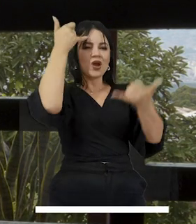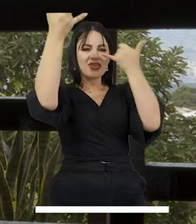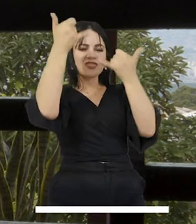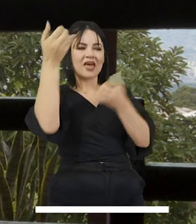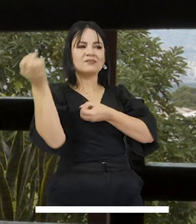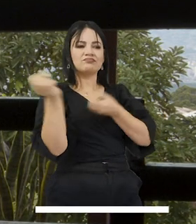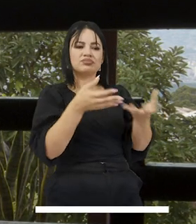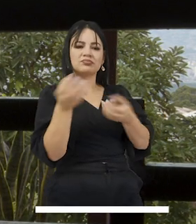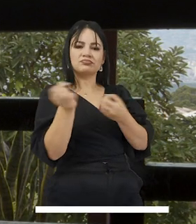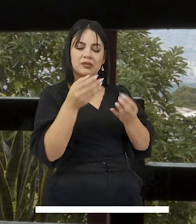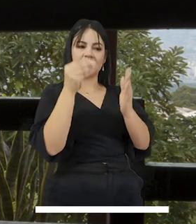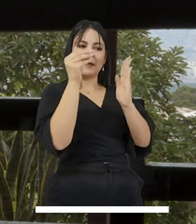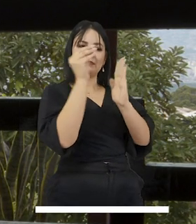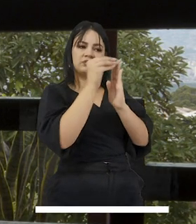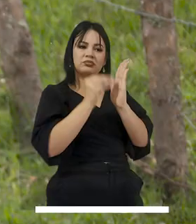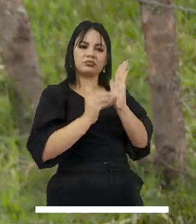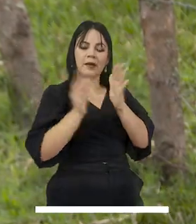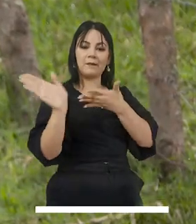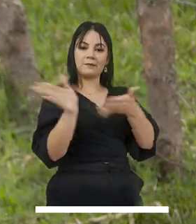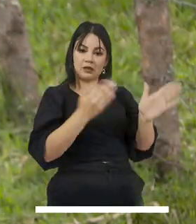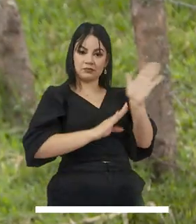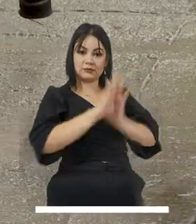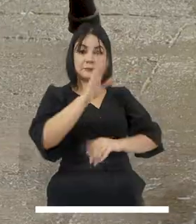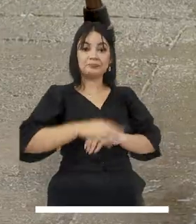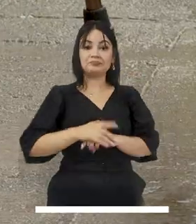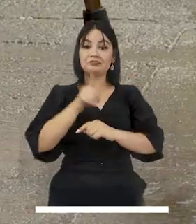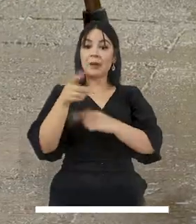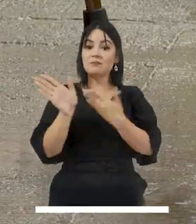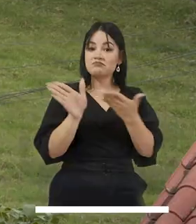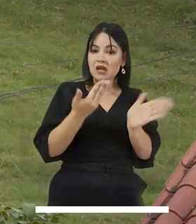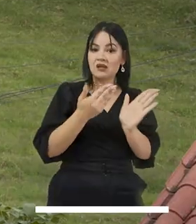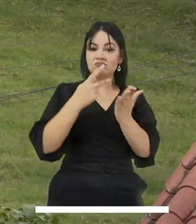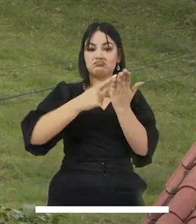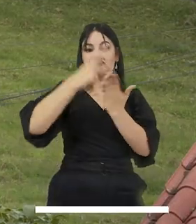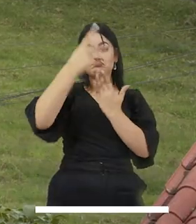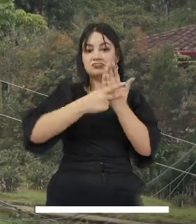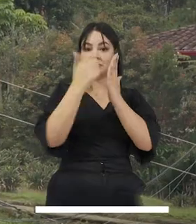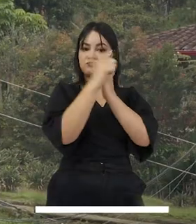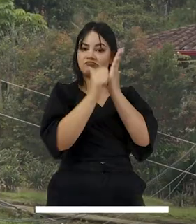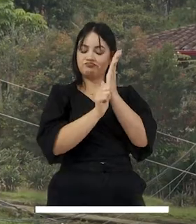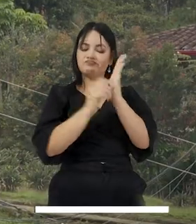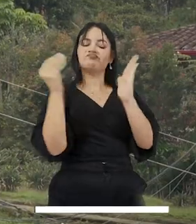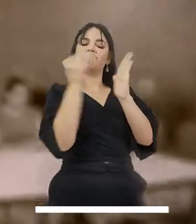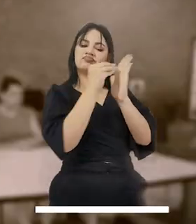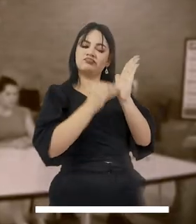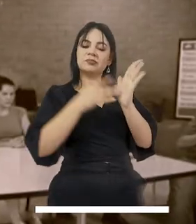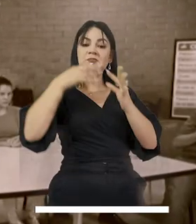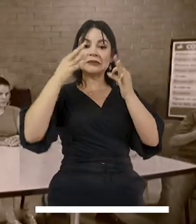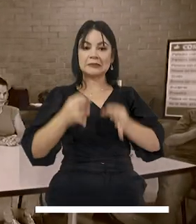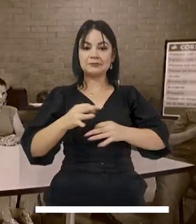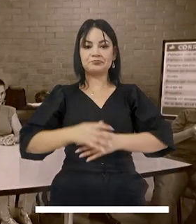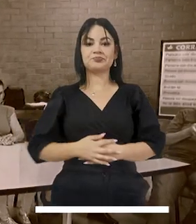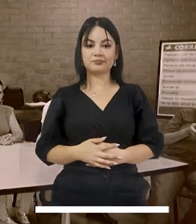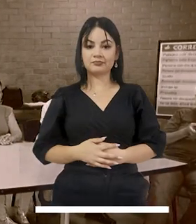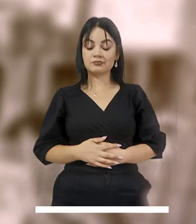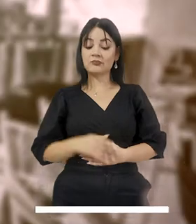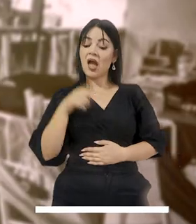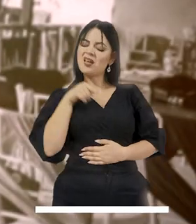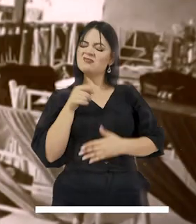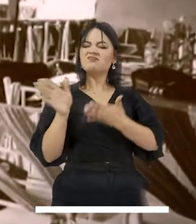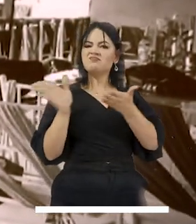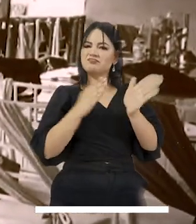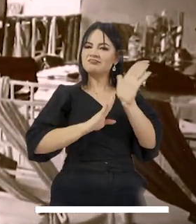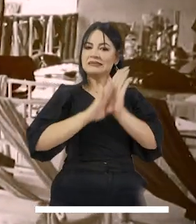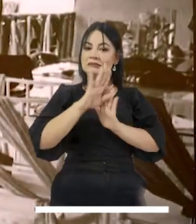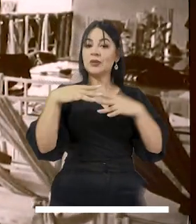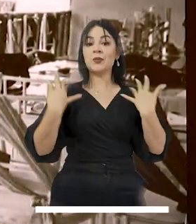construcción del plan de desarrollo de ciudad. Y que estos planes, programas y proyectos sean incluyentes. Este plan de desarrollo es un